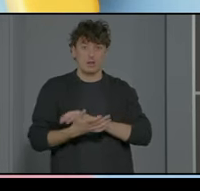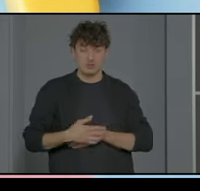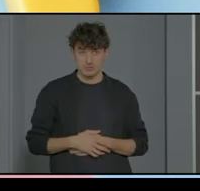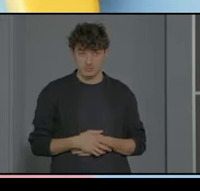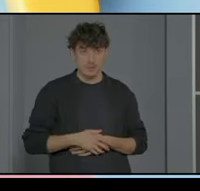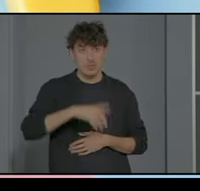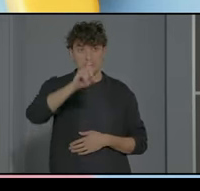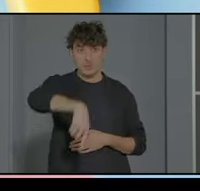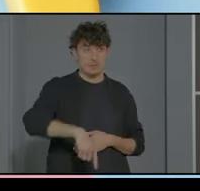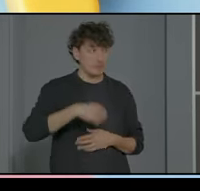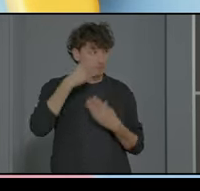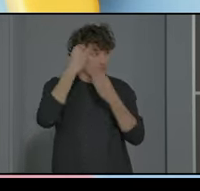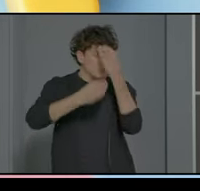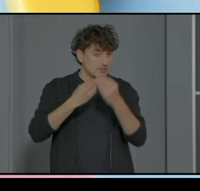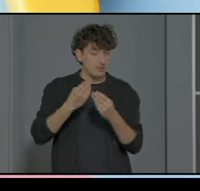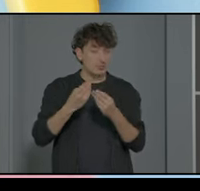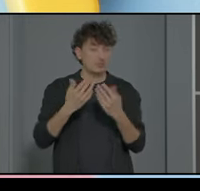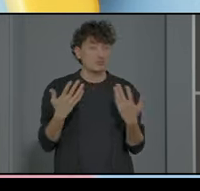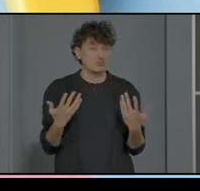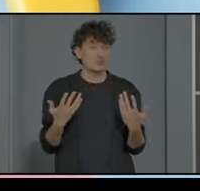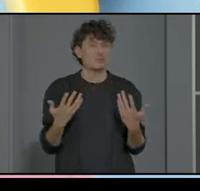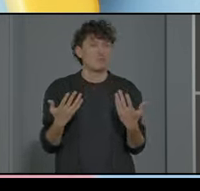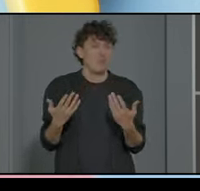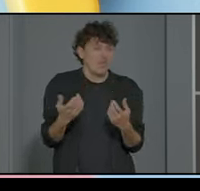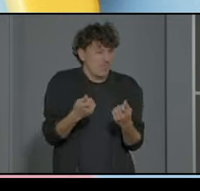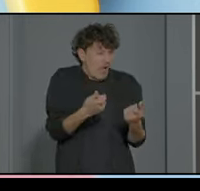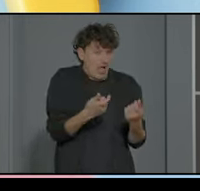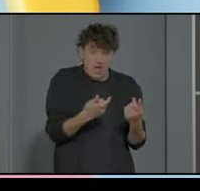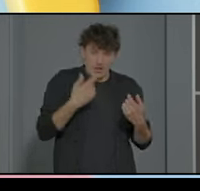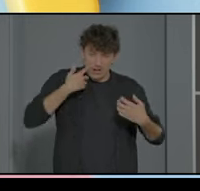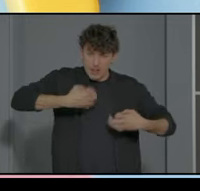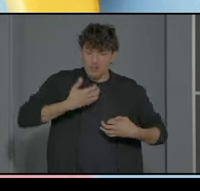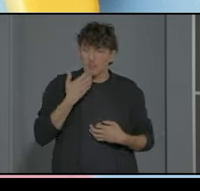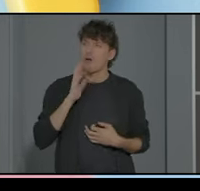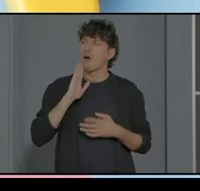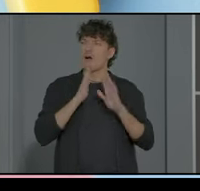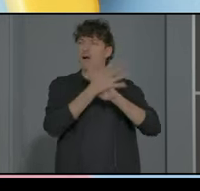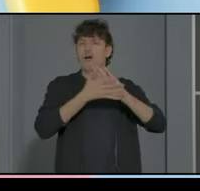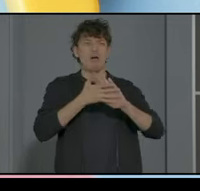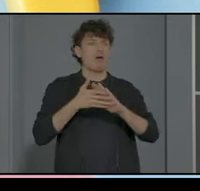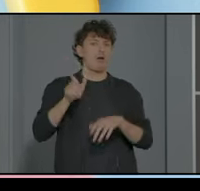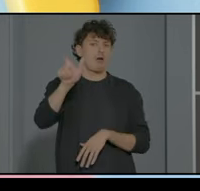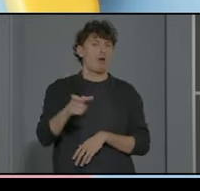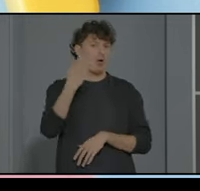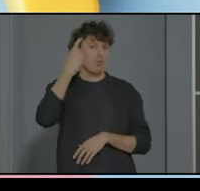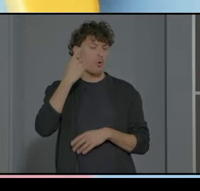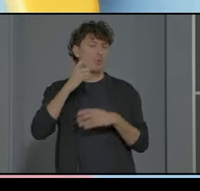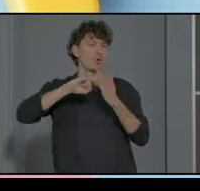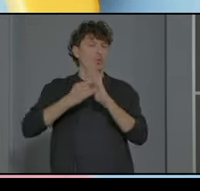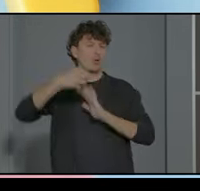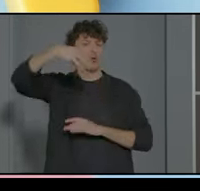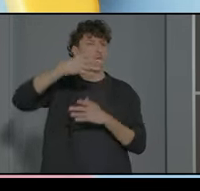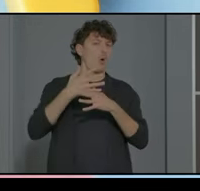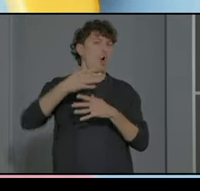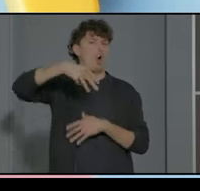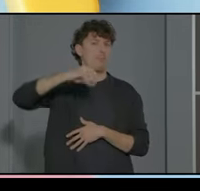y también tenemos que pensar si están contribuyendo realmente como decía por ejemplo con el alumno que hacía su proyecto de Minecraft por ejemplo ahora este alumno